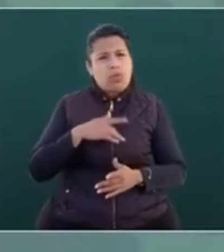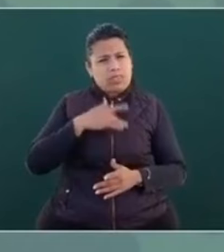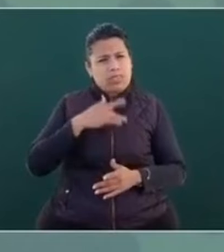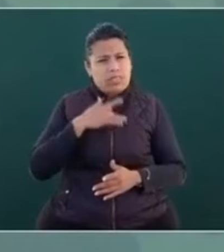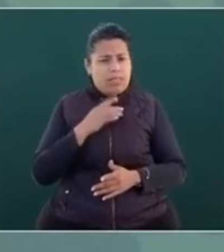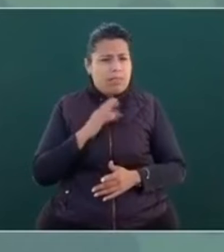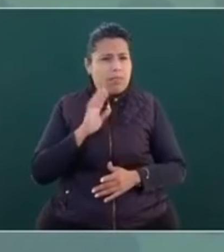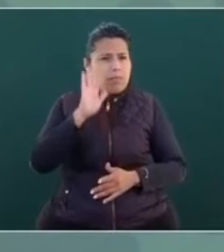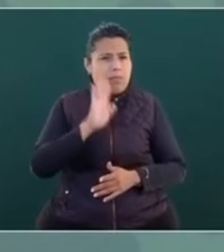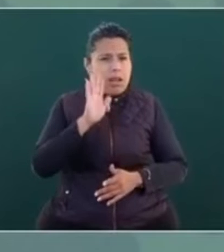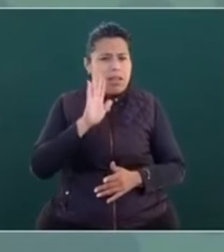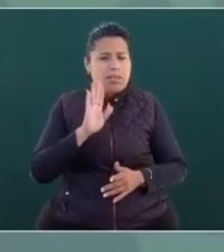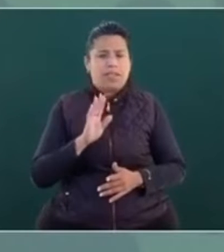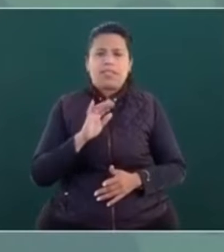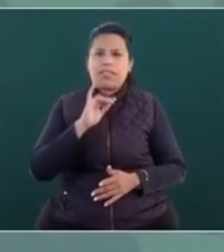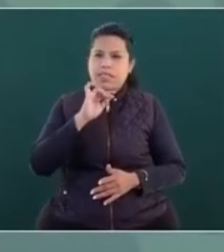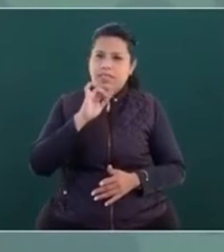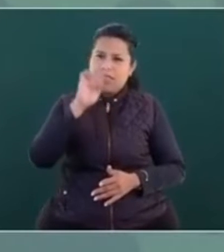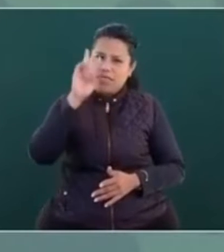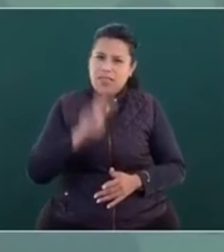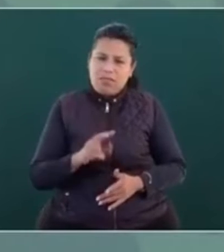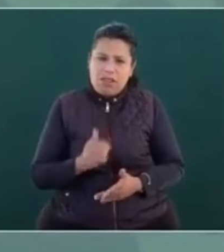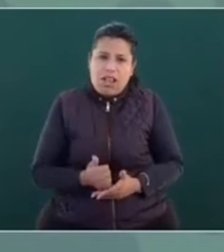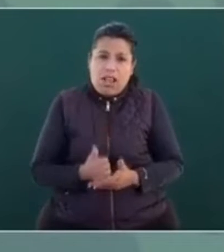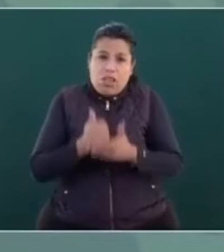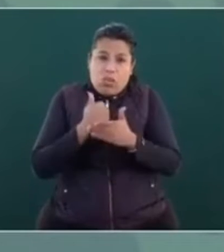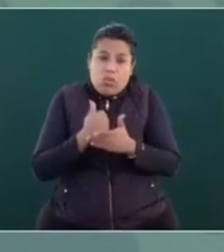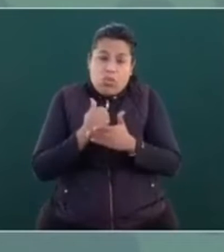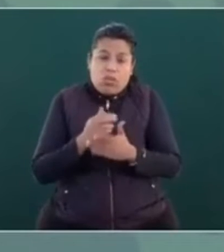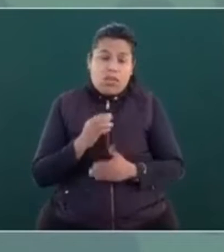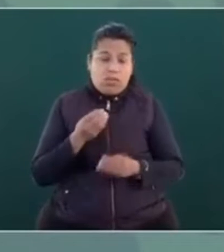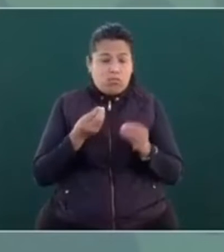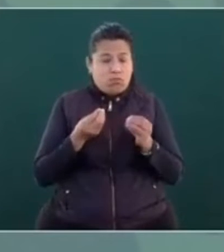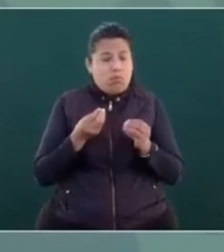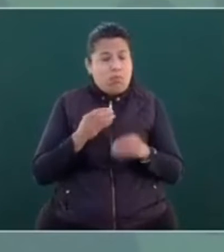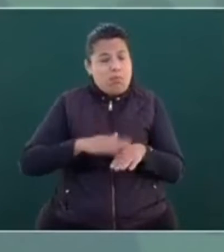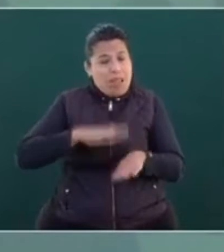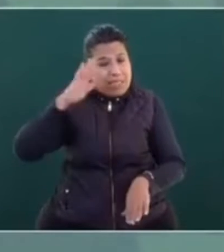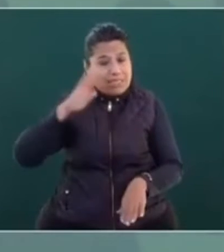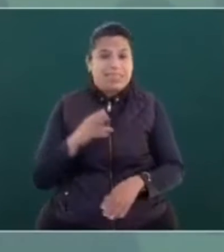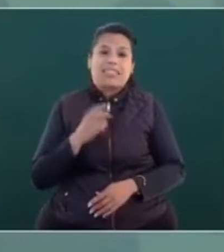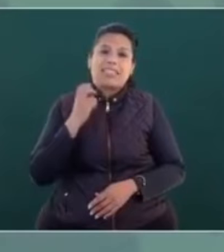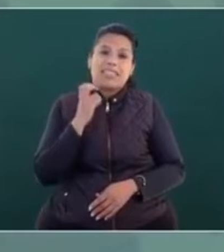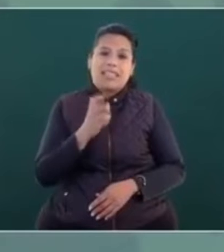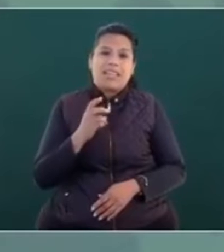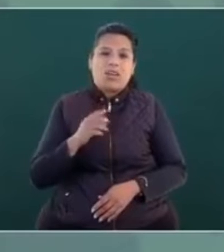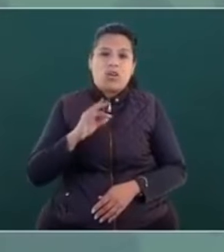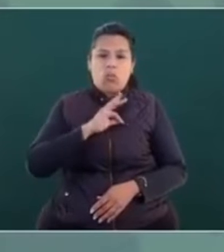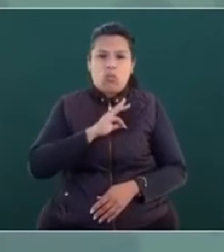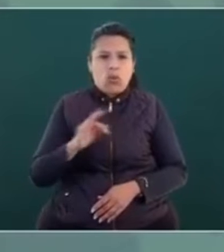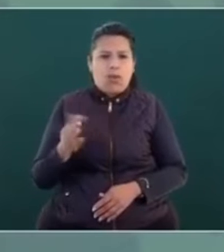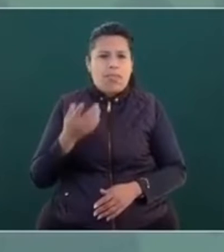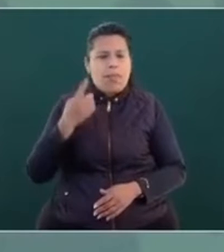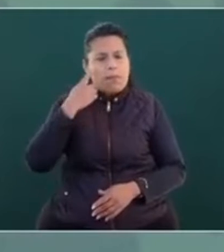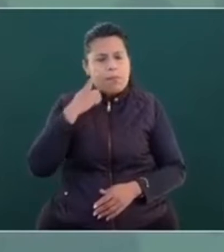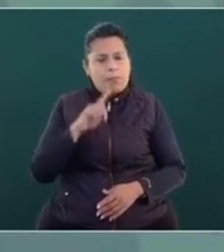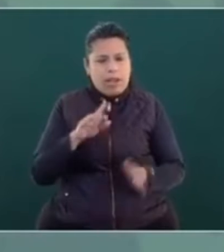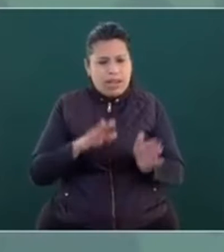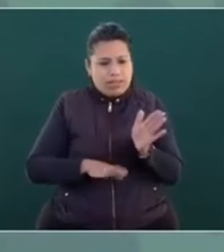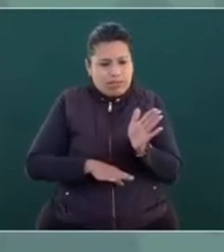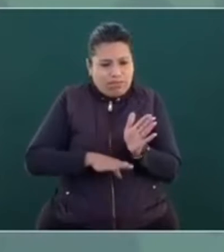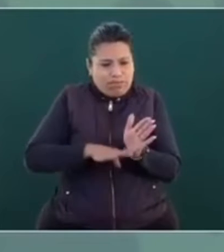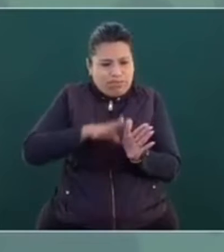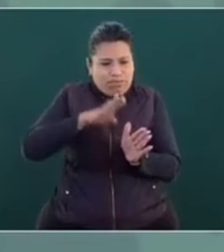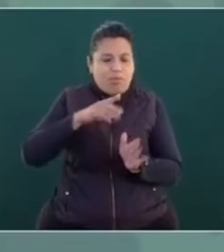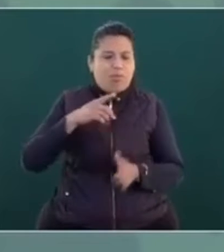a saber lo que está sucediendo en cuanto a crecimiento económico es